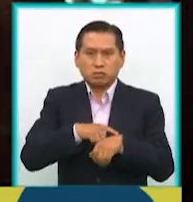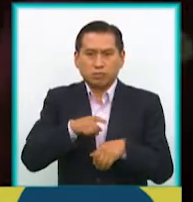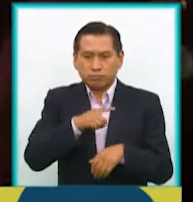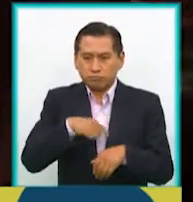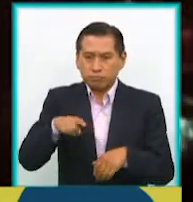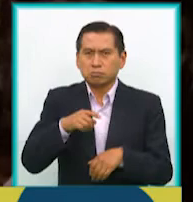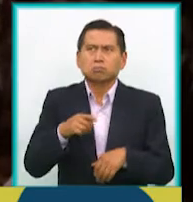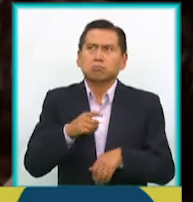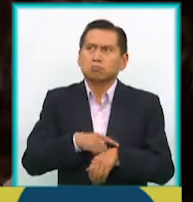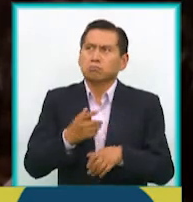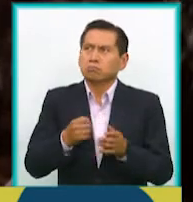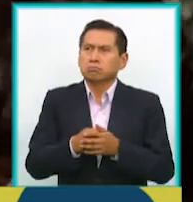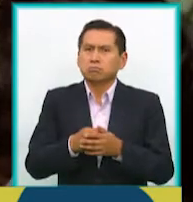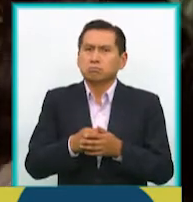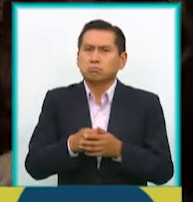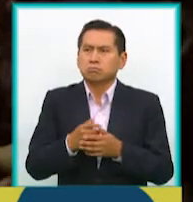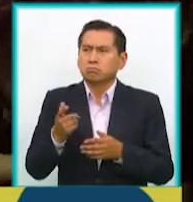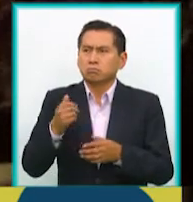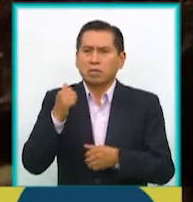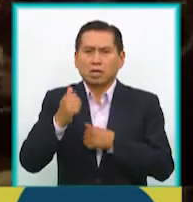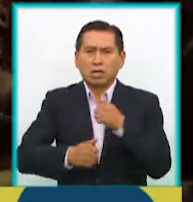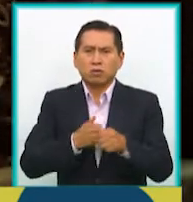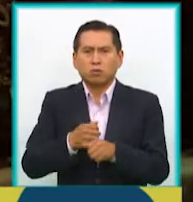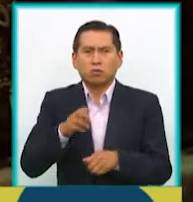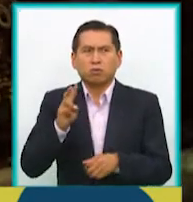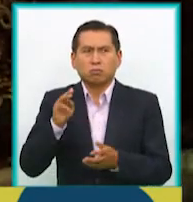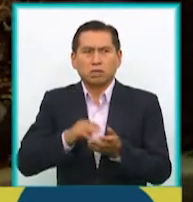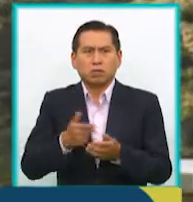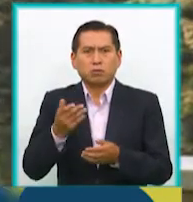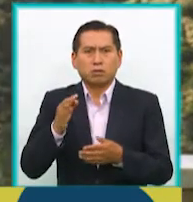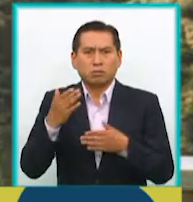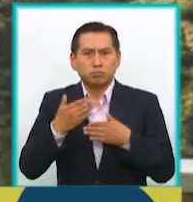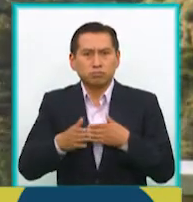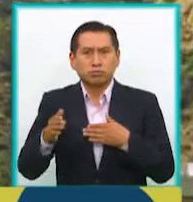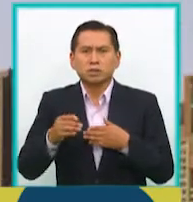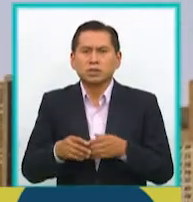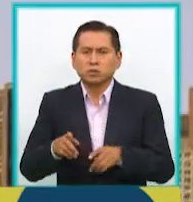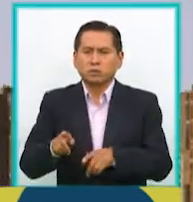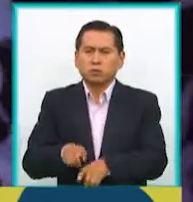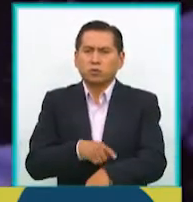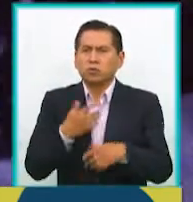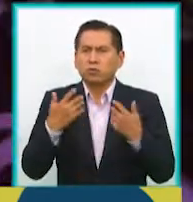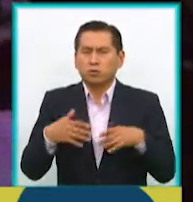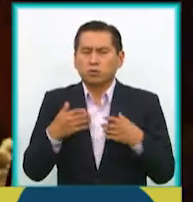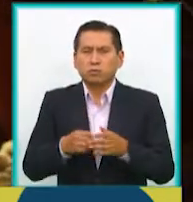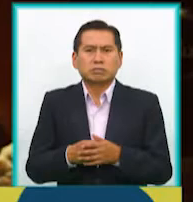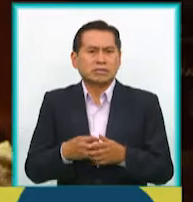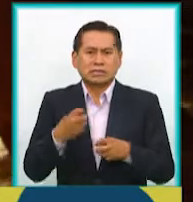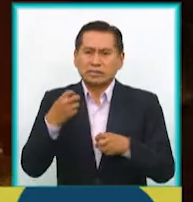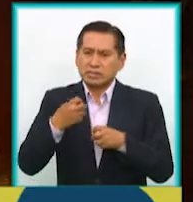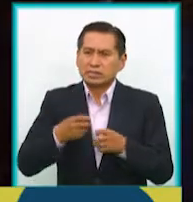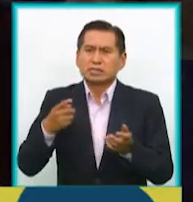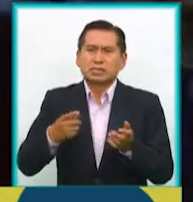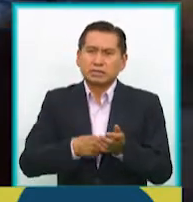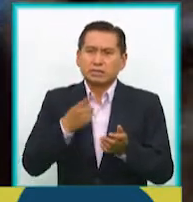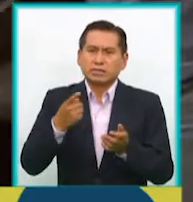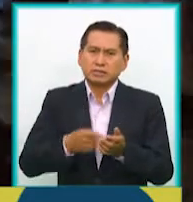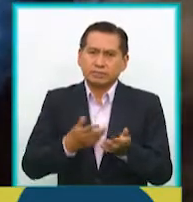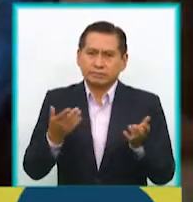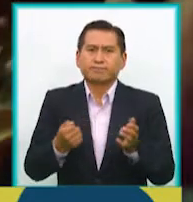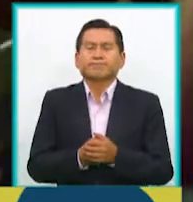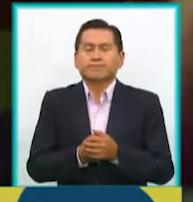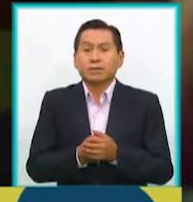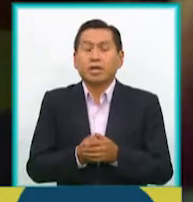nos ha durado más o menos casi todo el año 2019. Obviamente ha un proceso bastante largo, difícil esos ratos, pero